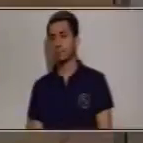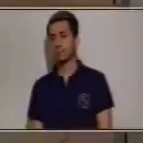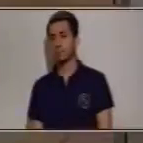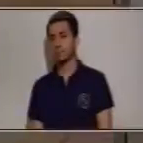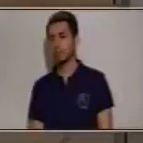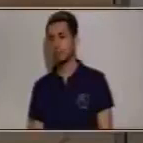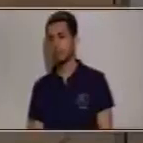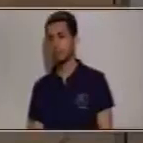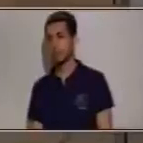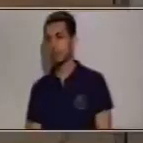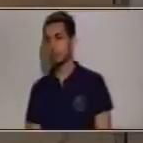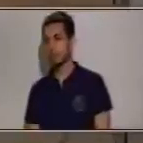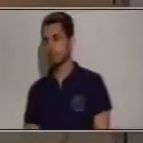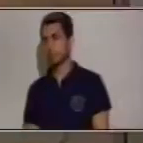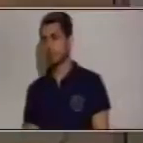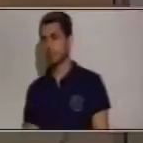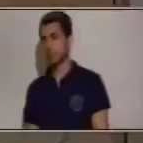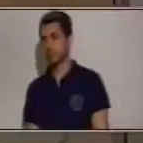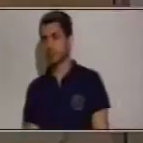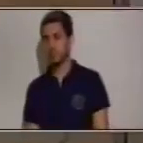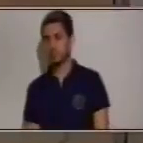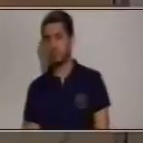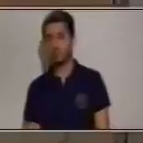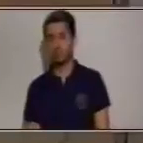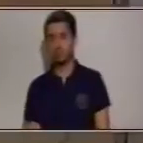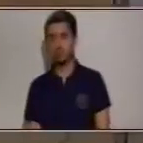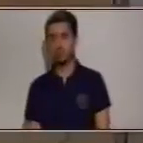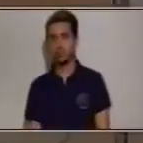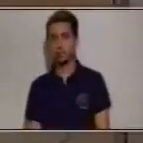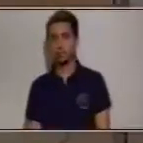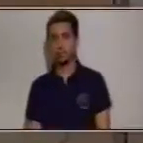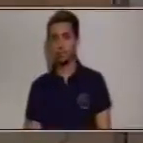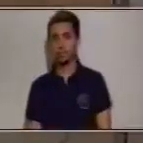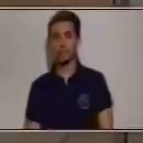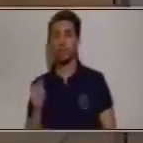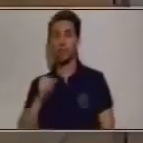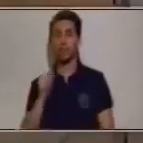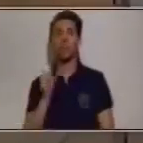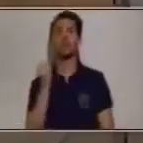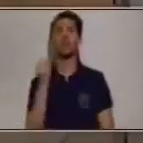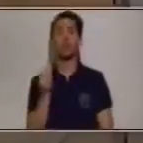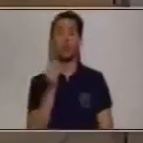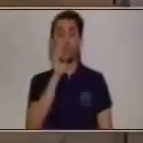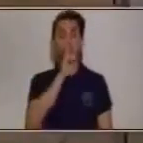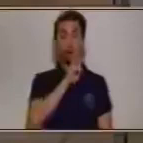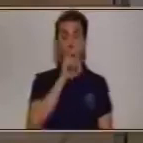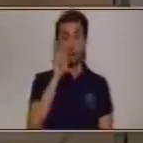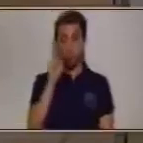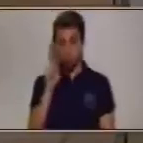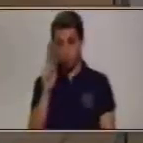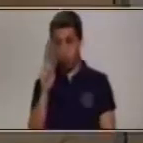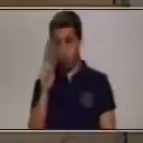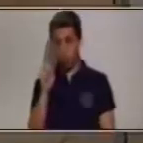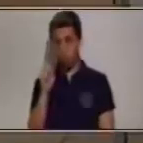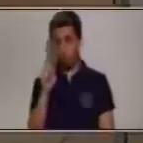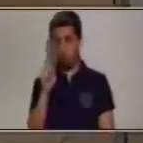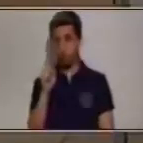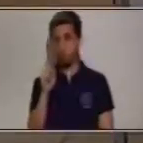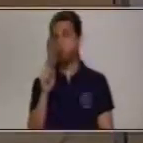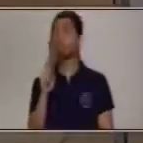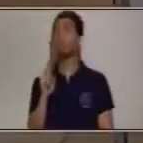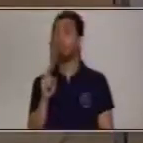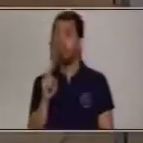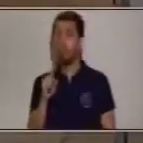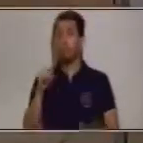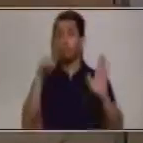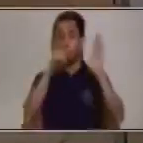al numeral treinta y uno? ¿Sí? A treinta y uno le vamos a quitar